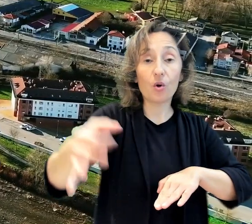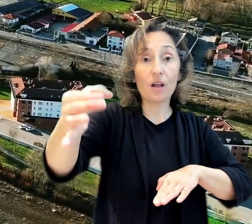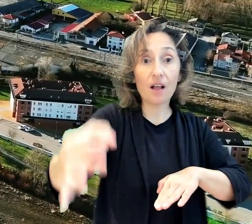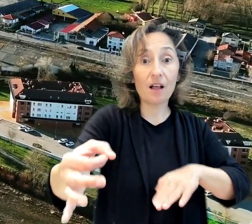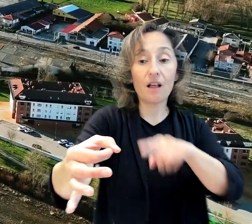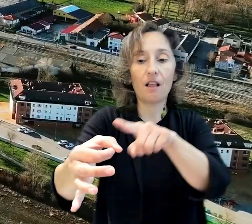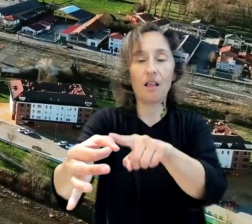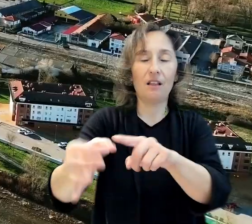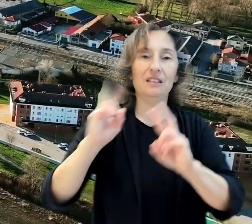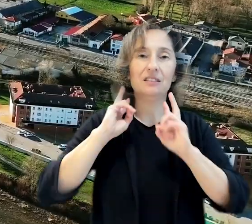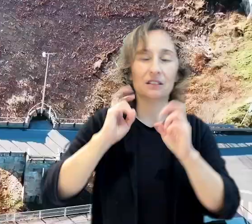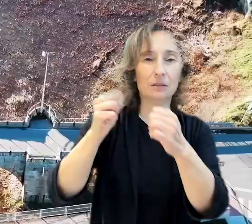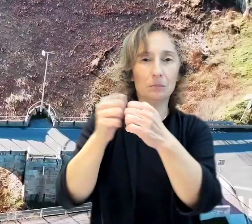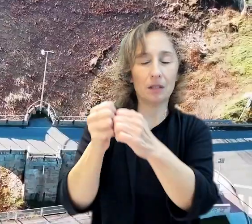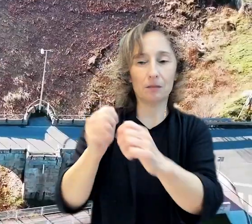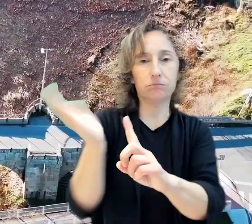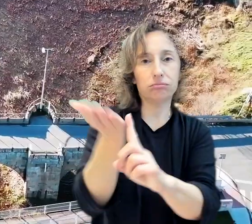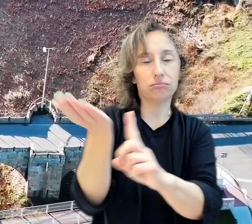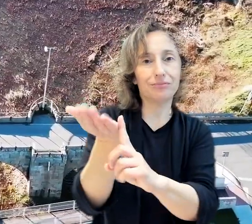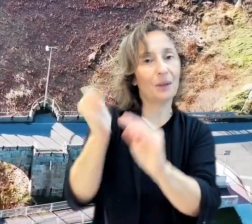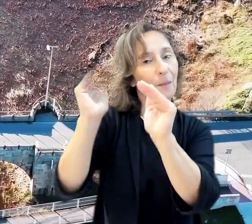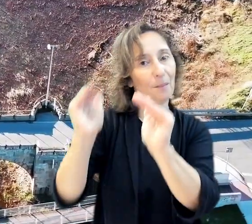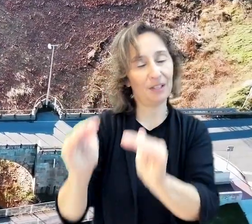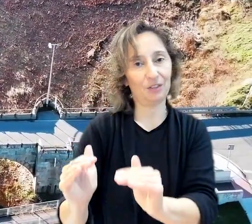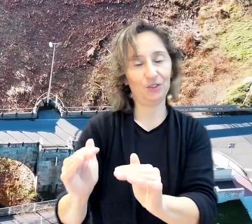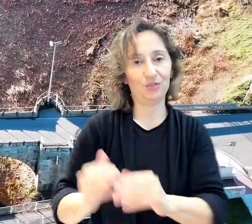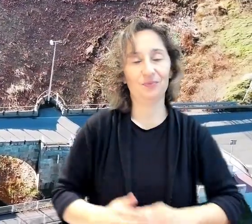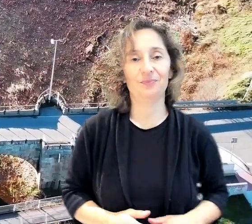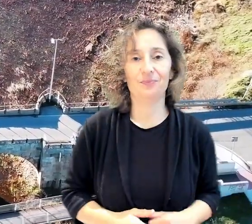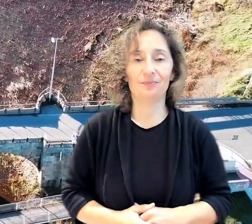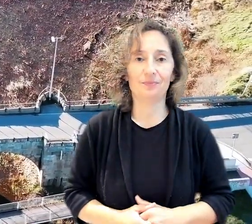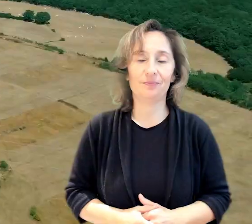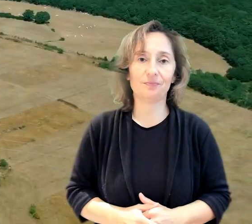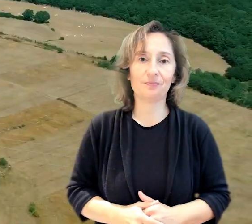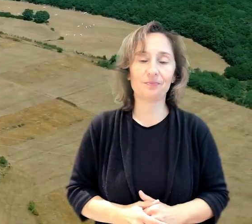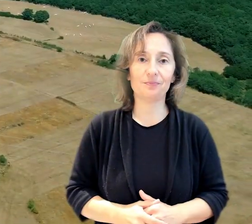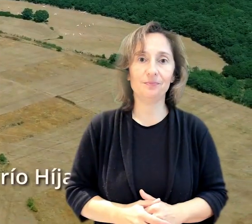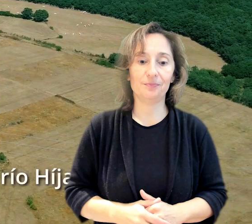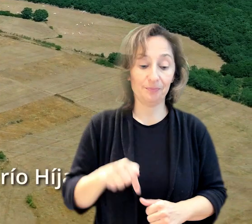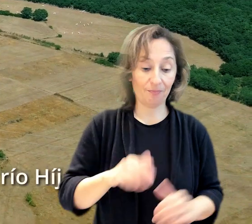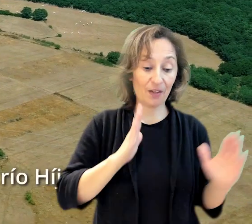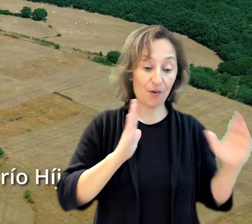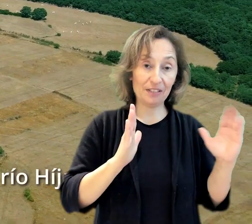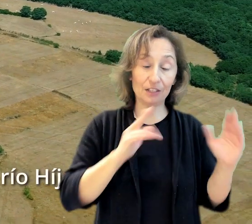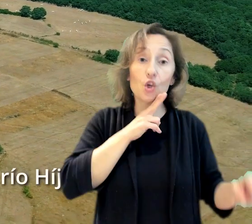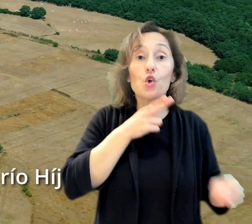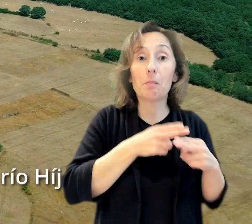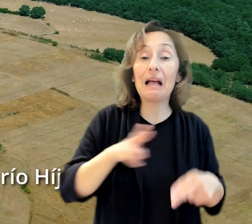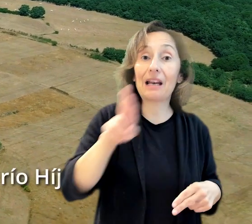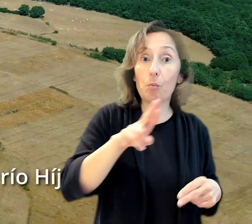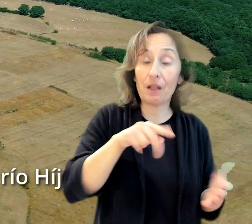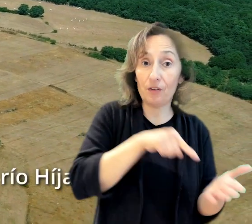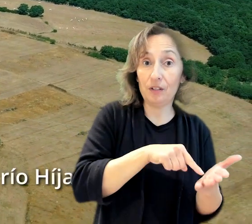tramo urbano a todo el estrés del paso de caudales importantes. Entre esta fase,